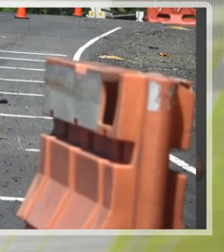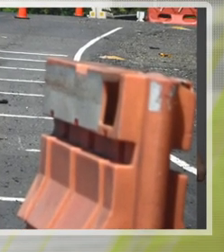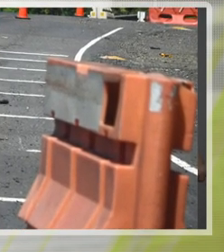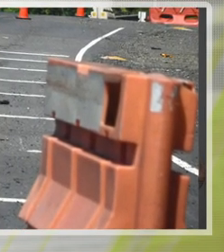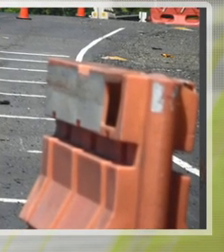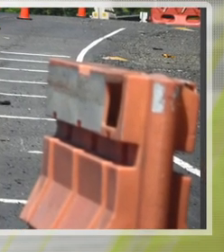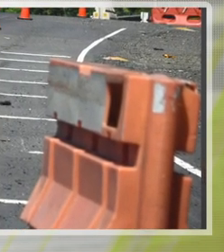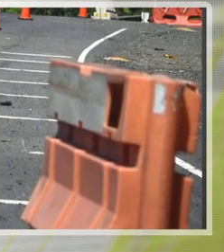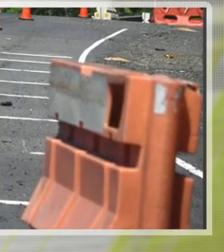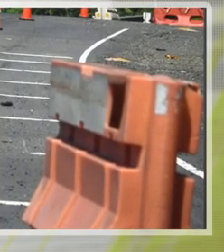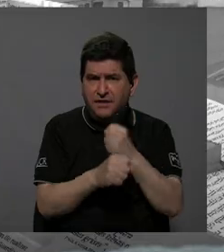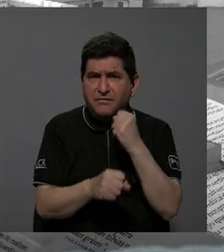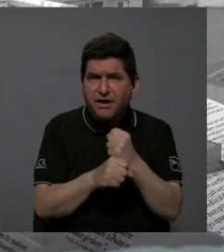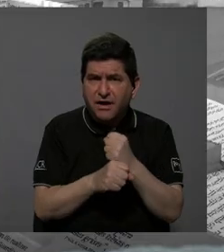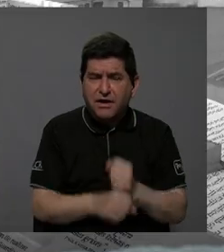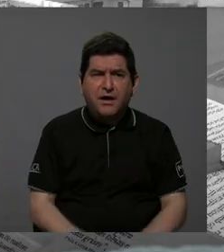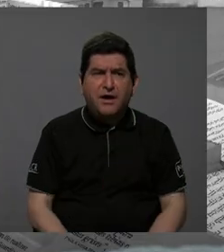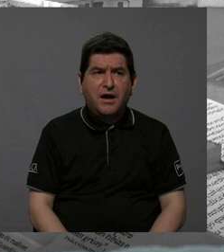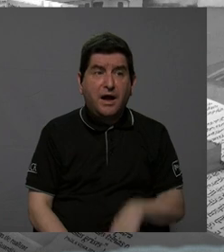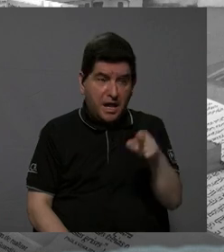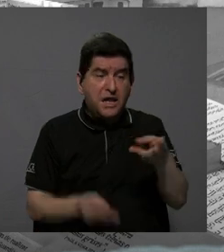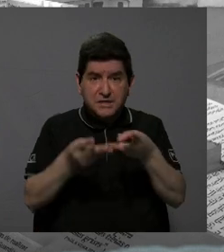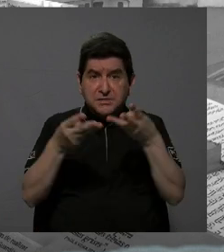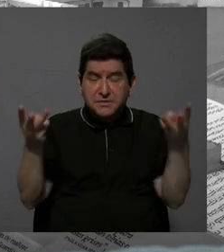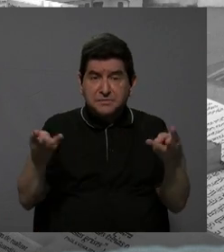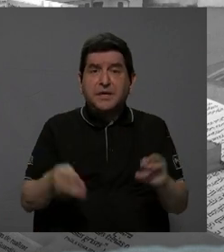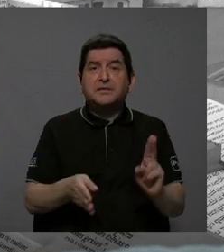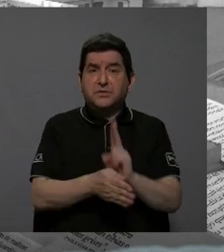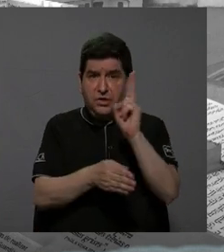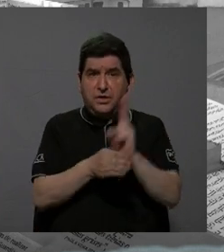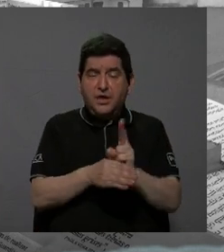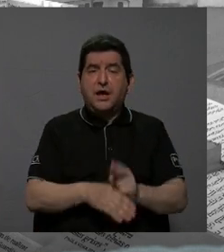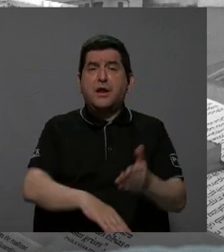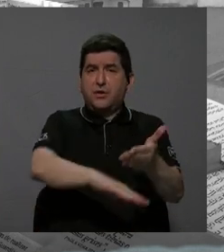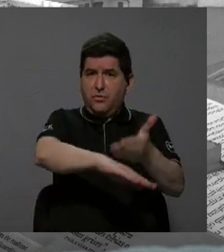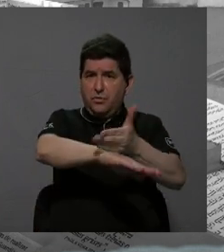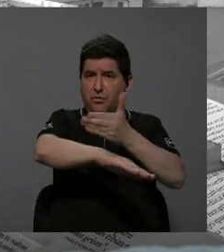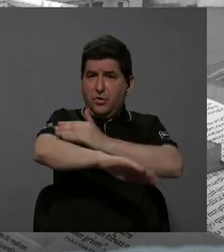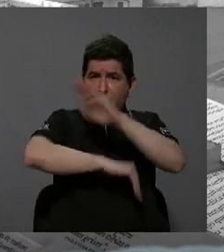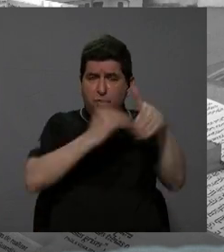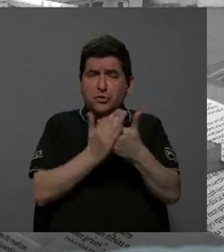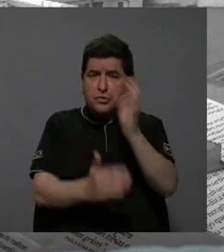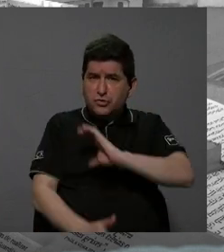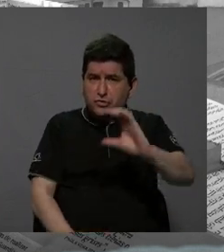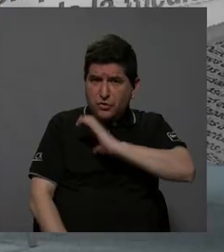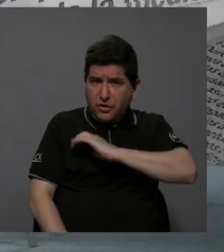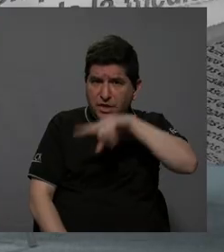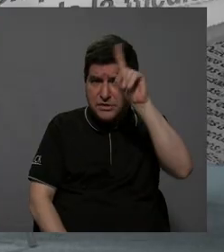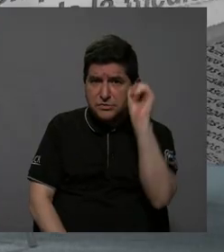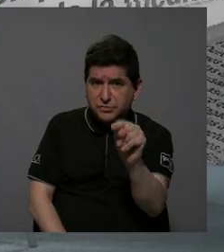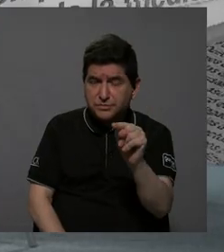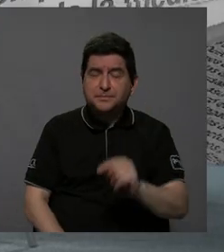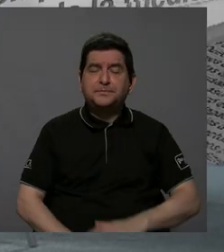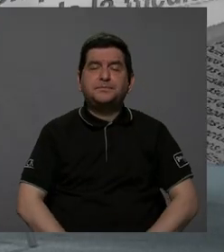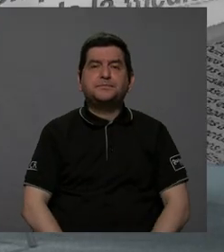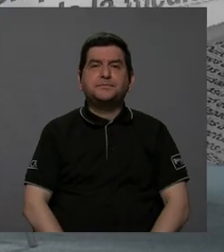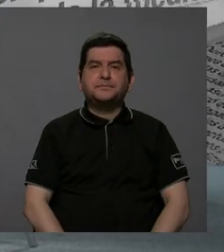trabajando, se toma como un insumo para poder mejorar todos estos aspectos. Claro,